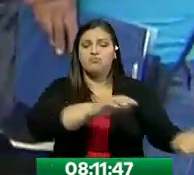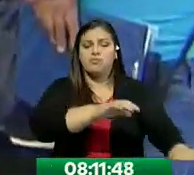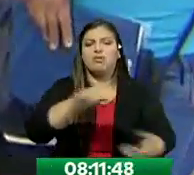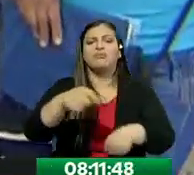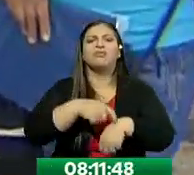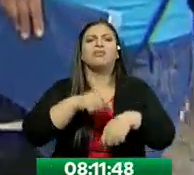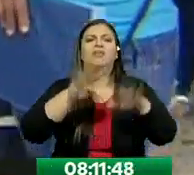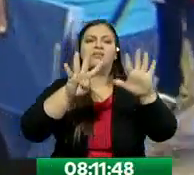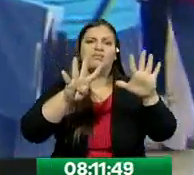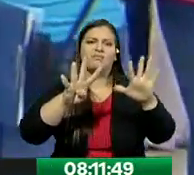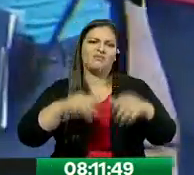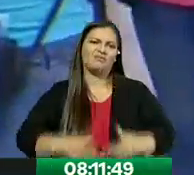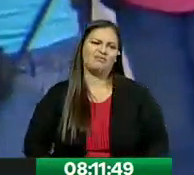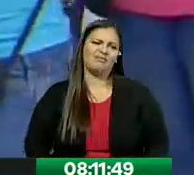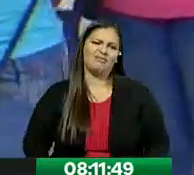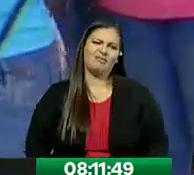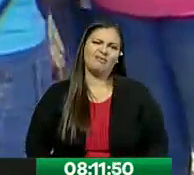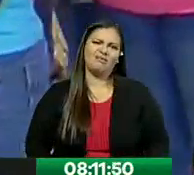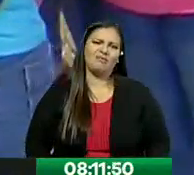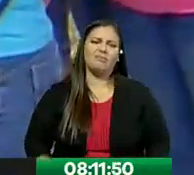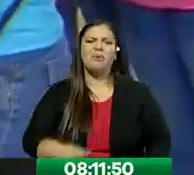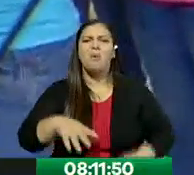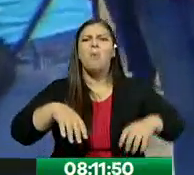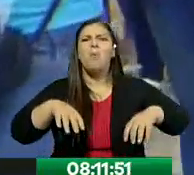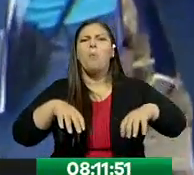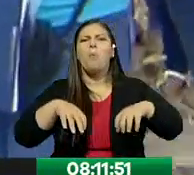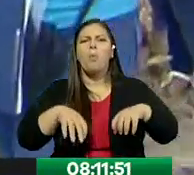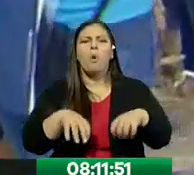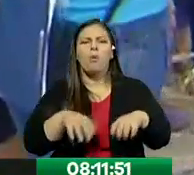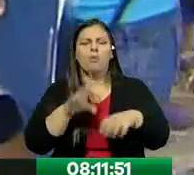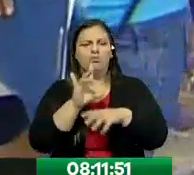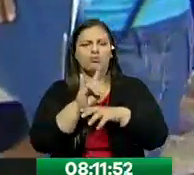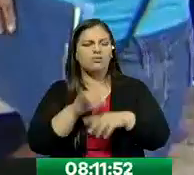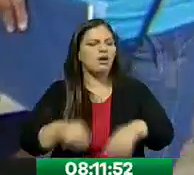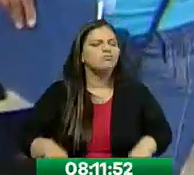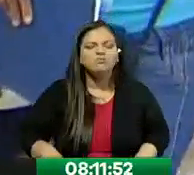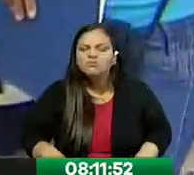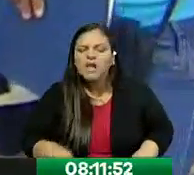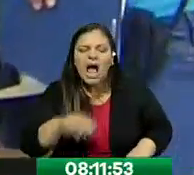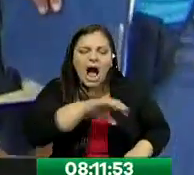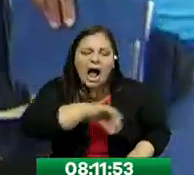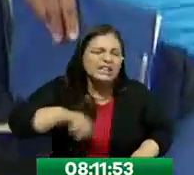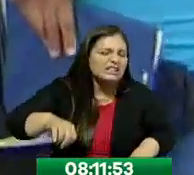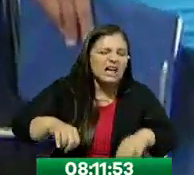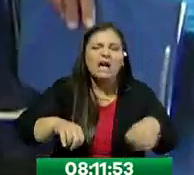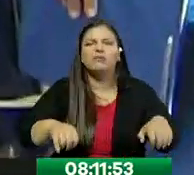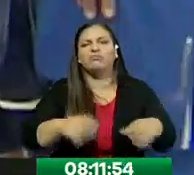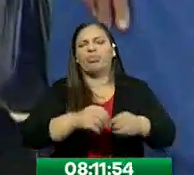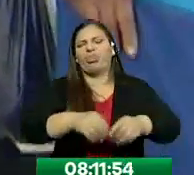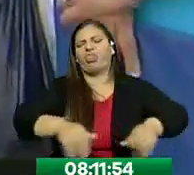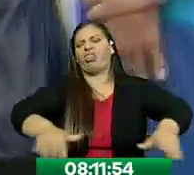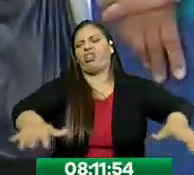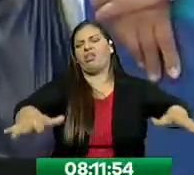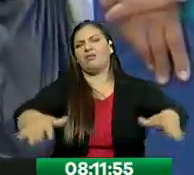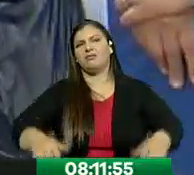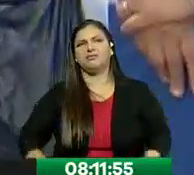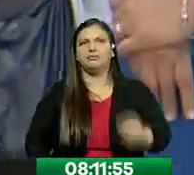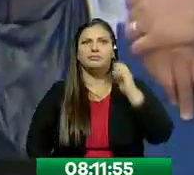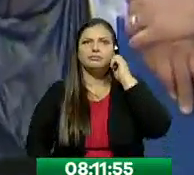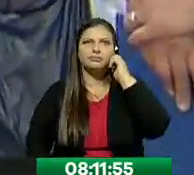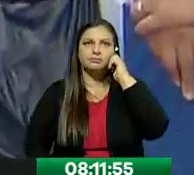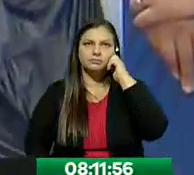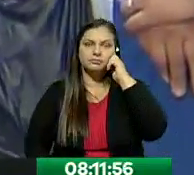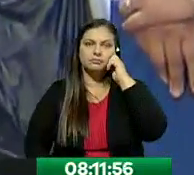Buenos Las imágenes de la basura en la escuela. Venga, Martín, por favor. Usted es profesional y va a poder enfocar esta imagen.